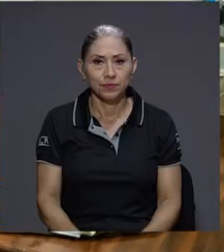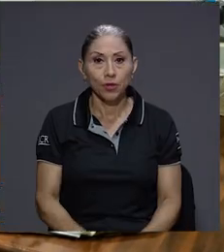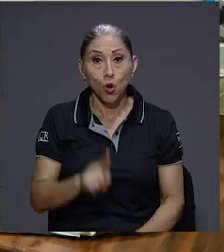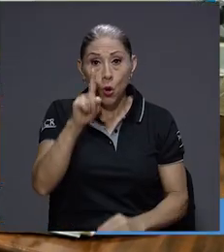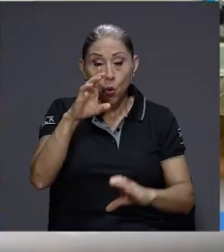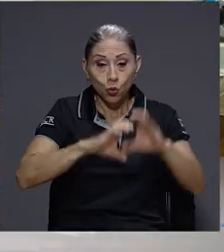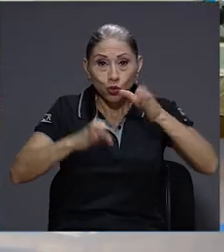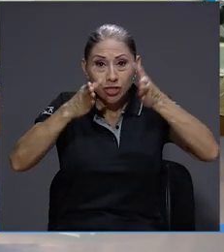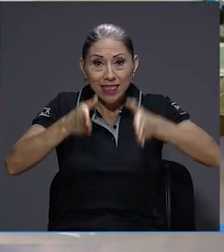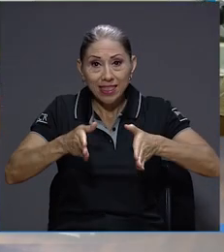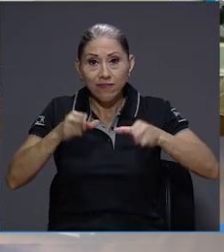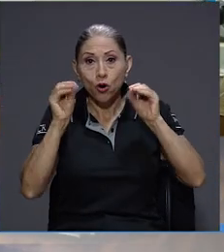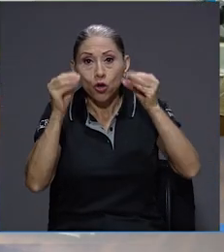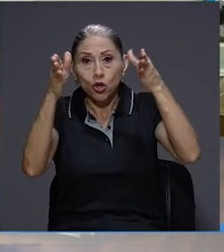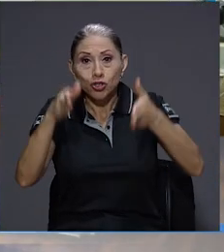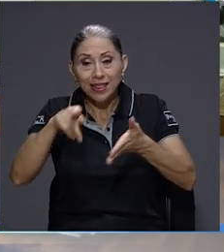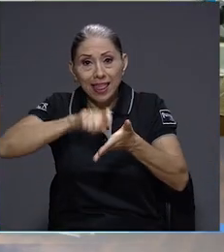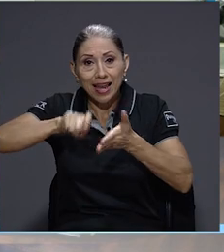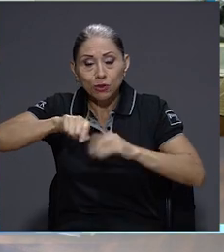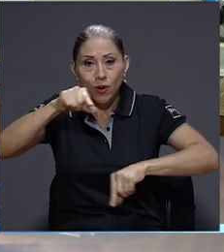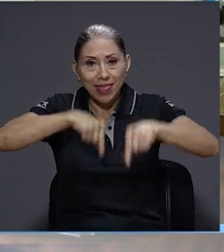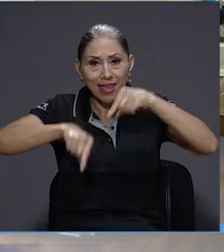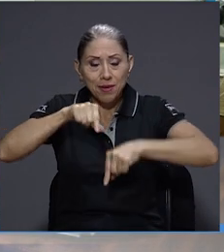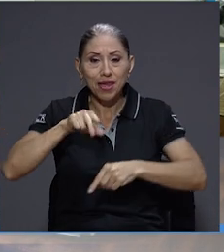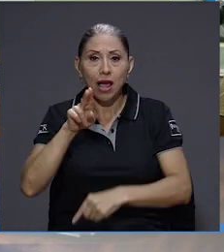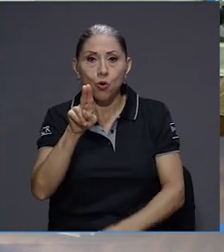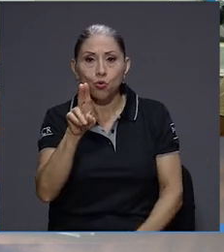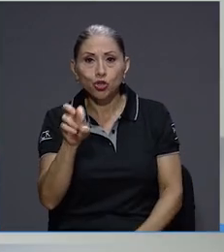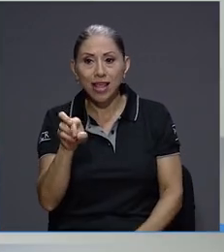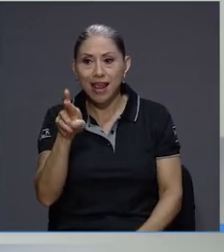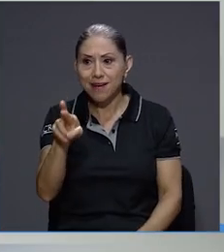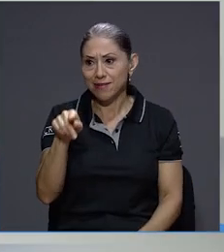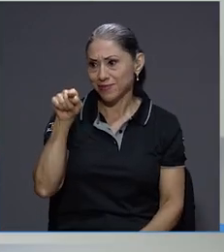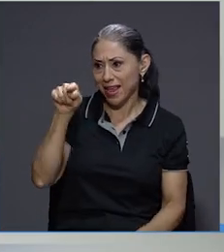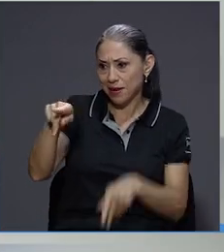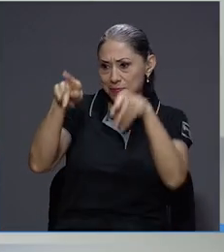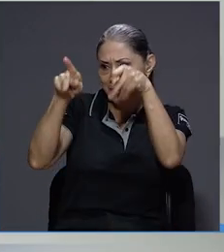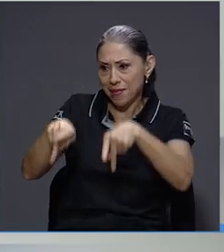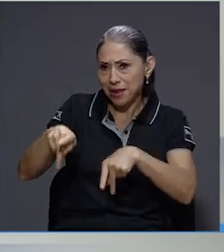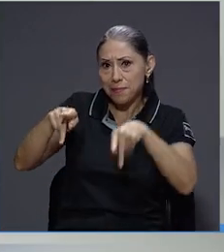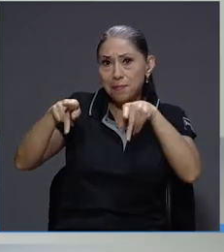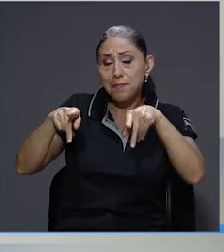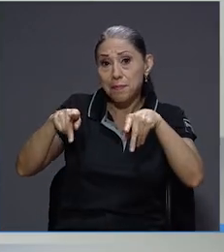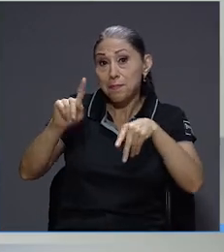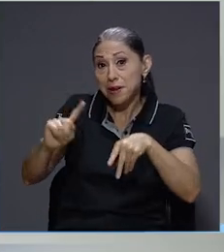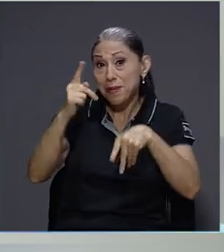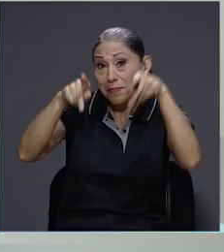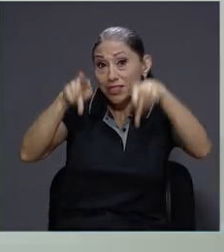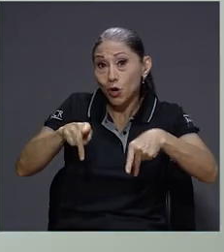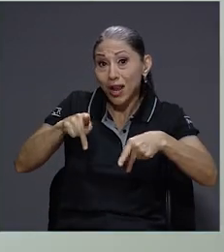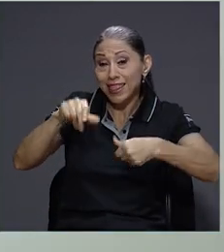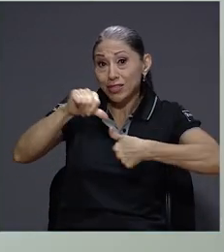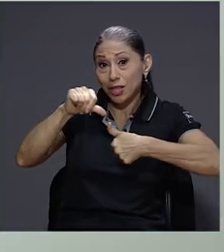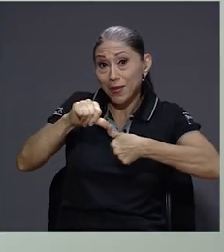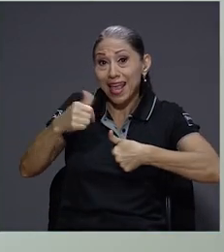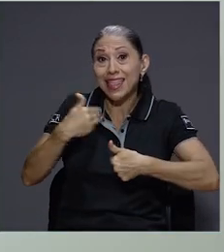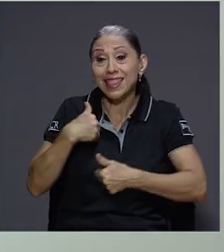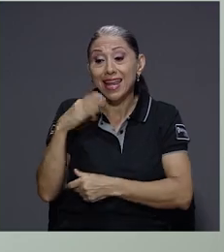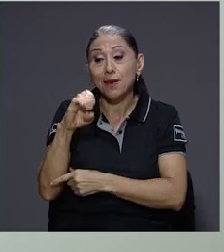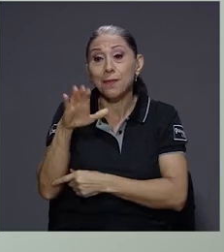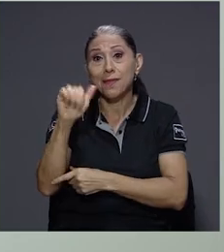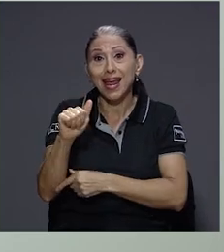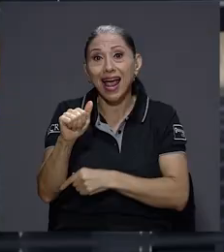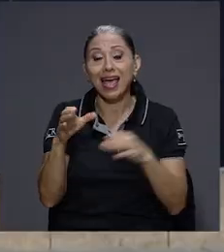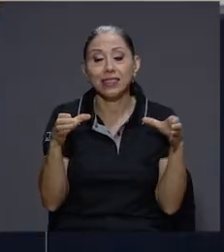Un científico y docente de la Escuela de Química de la UCR se convirtió en el primer centroamericano en ganar una de las becas del Grupo